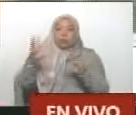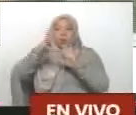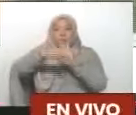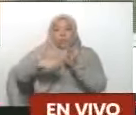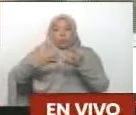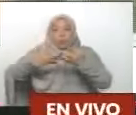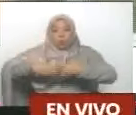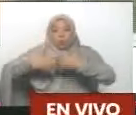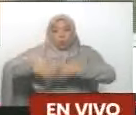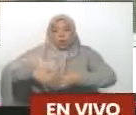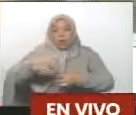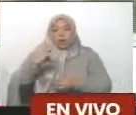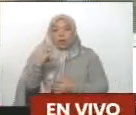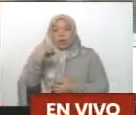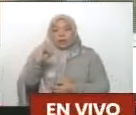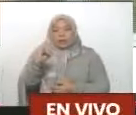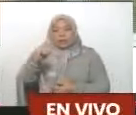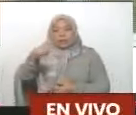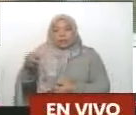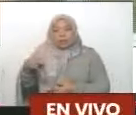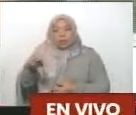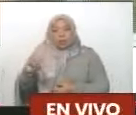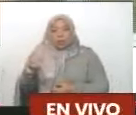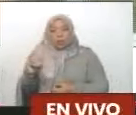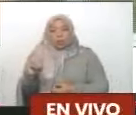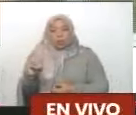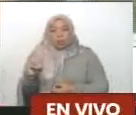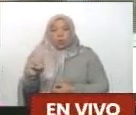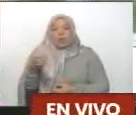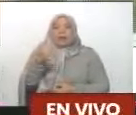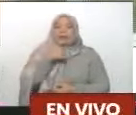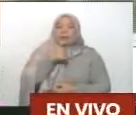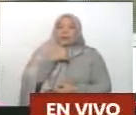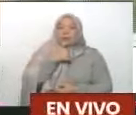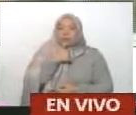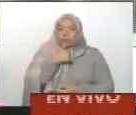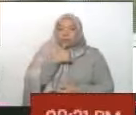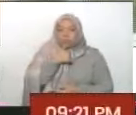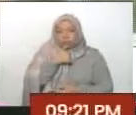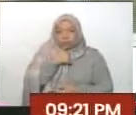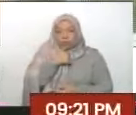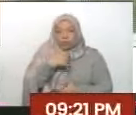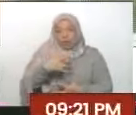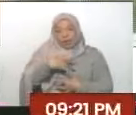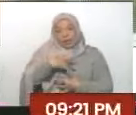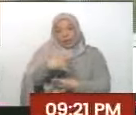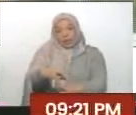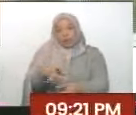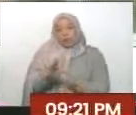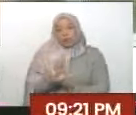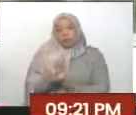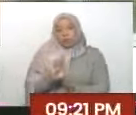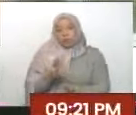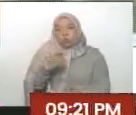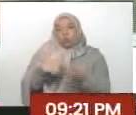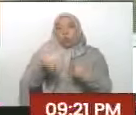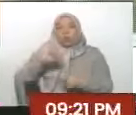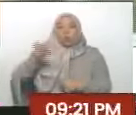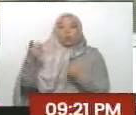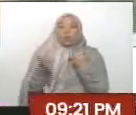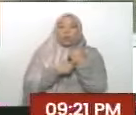empresa Citgo a Venezuela. Y detrás de la maniobra están los intereses de Juan Guaigó,